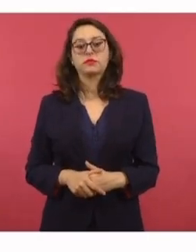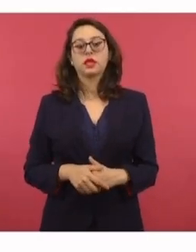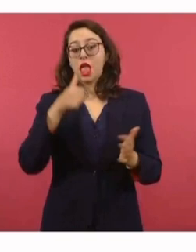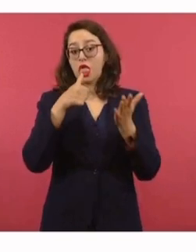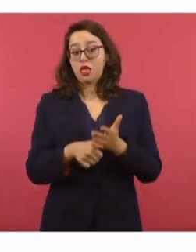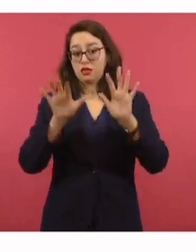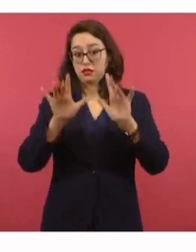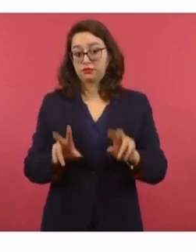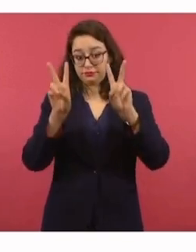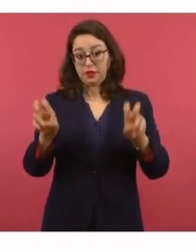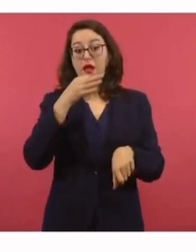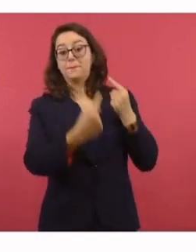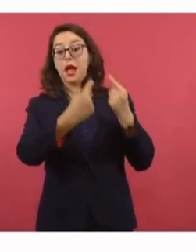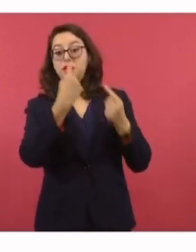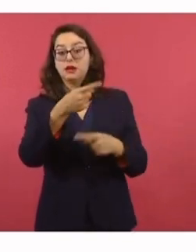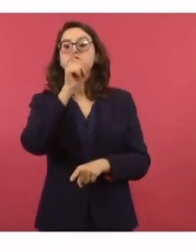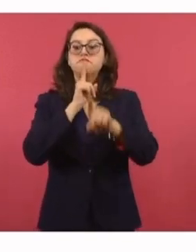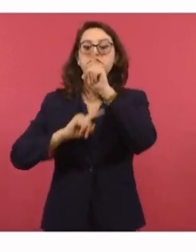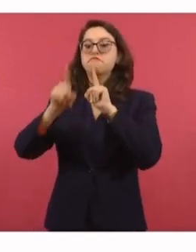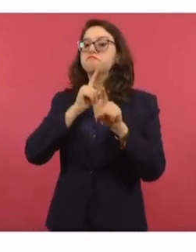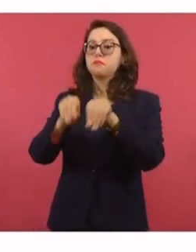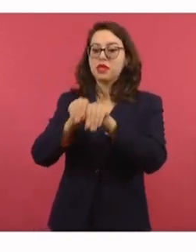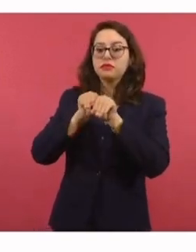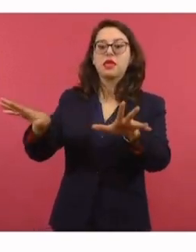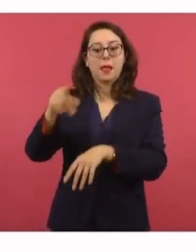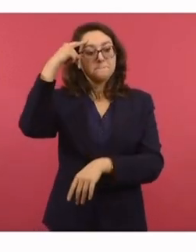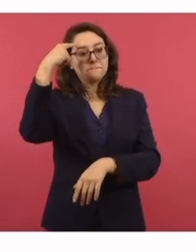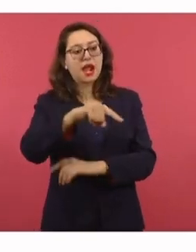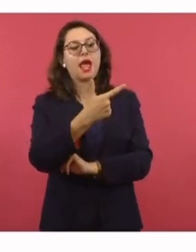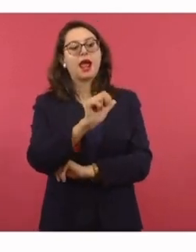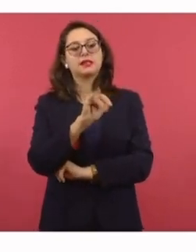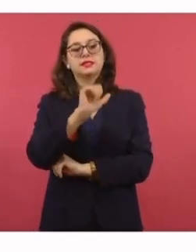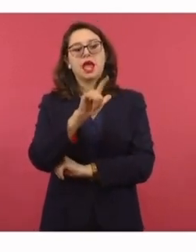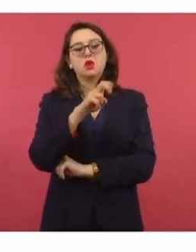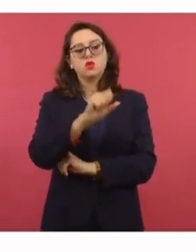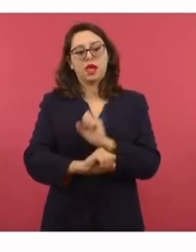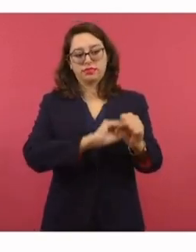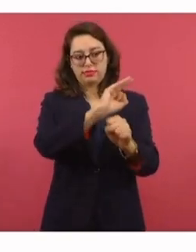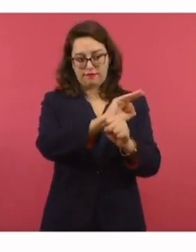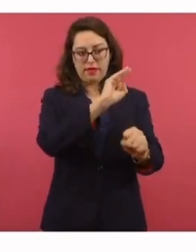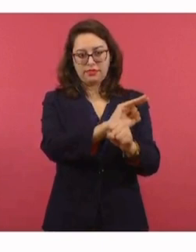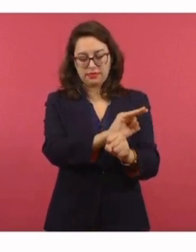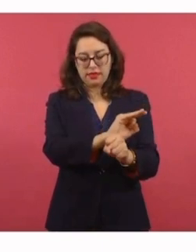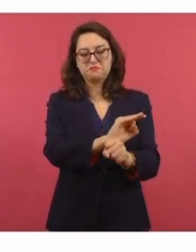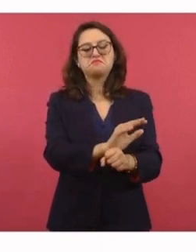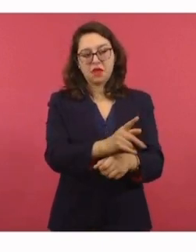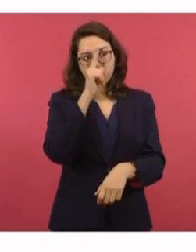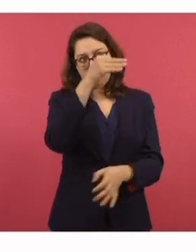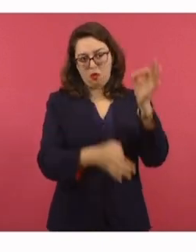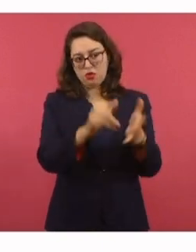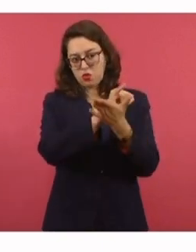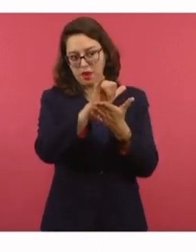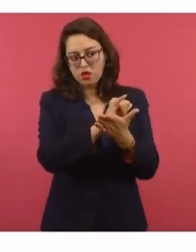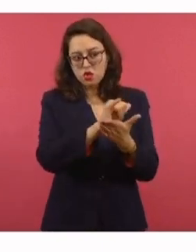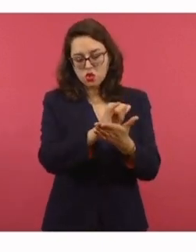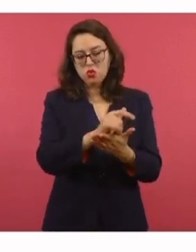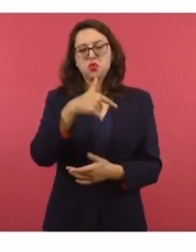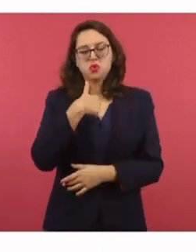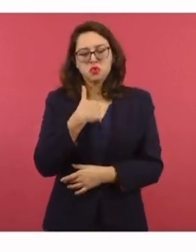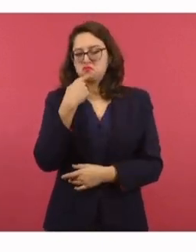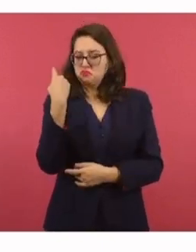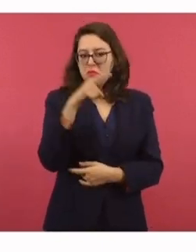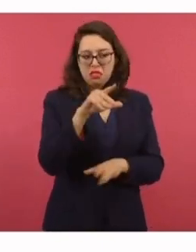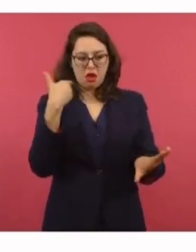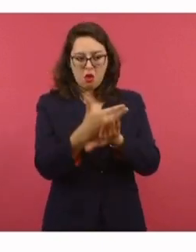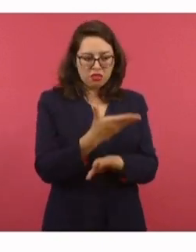en su contra por haberme difamado en el juicio de su cliente, Genaro García Luna, en la Corte Distrito del Estado de Nueva York. Consulté a varios